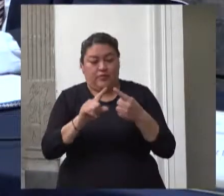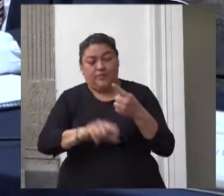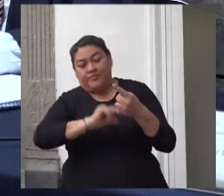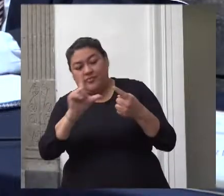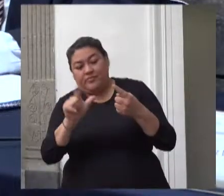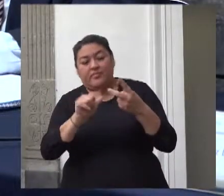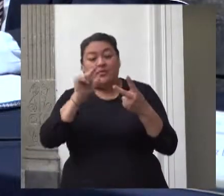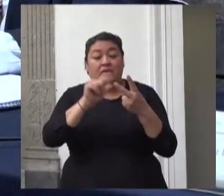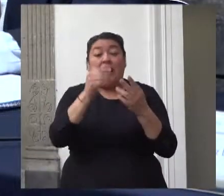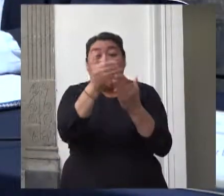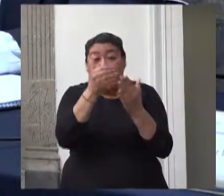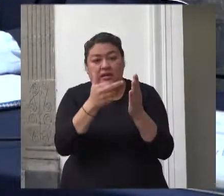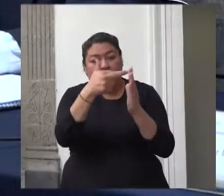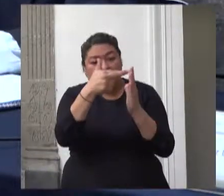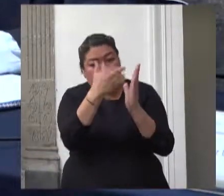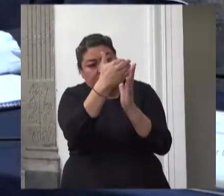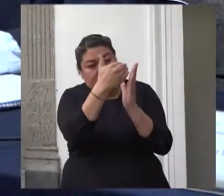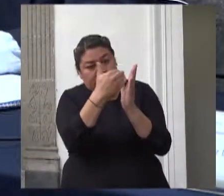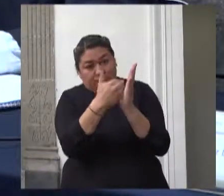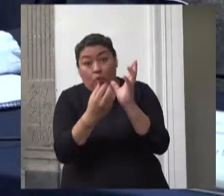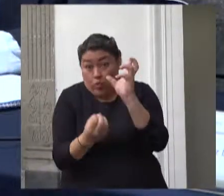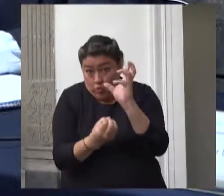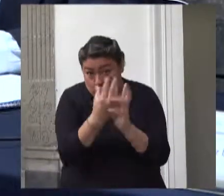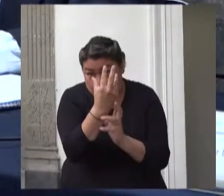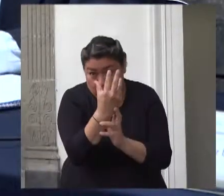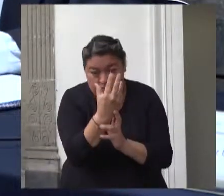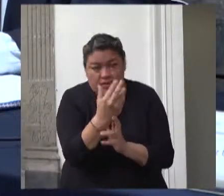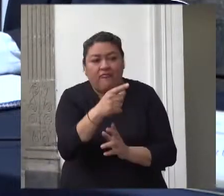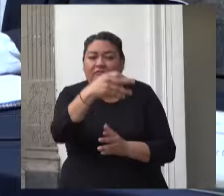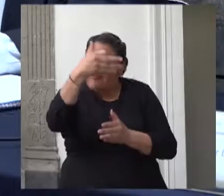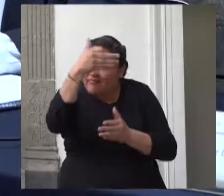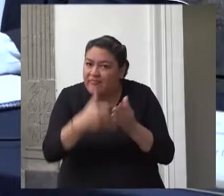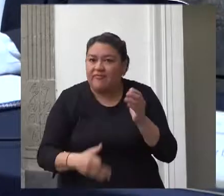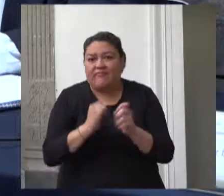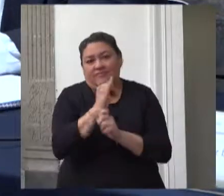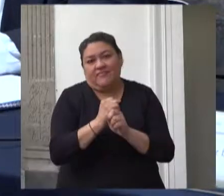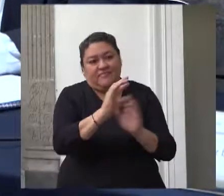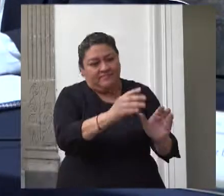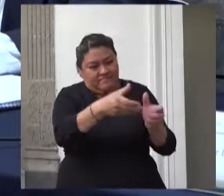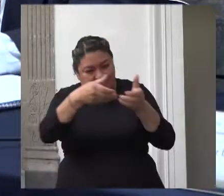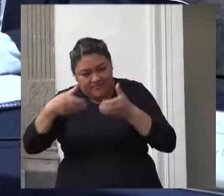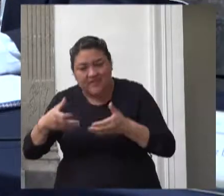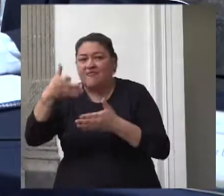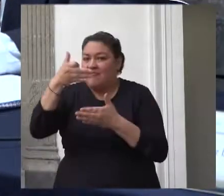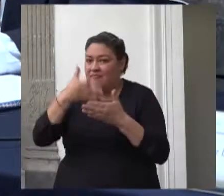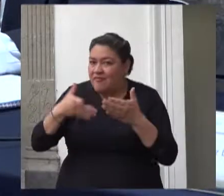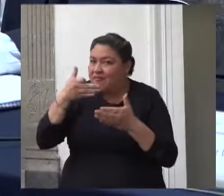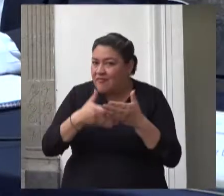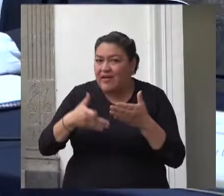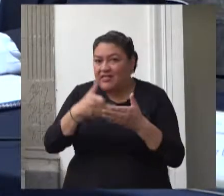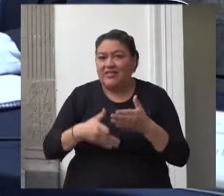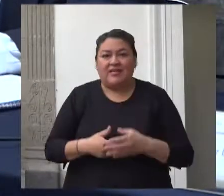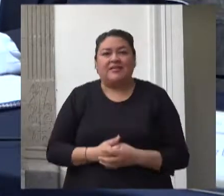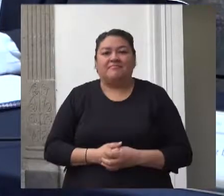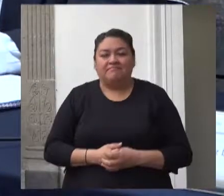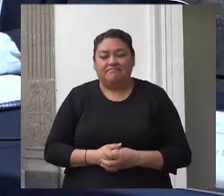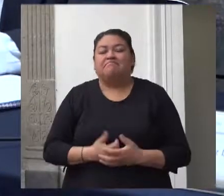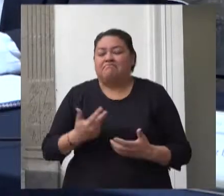presupuestaria para los programas de nueva creación situación similar